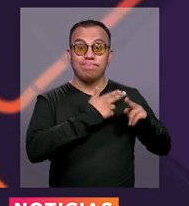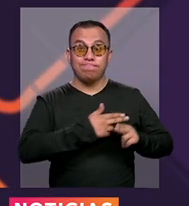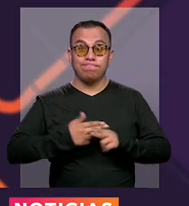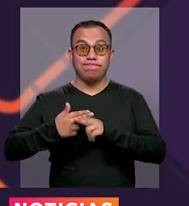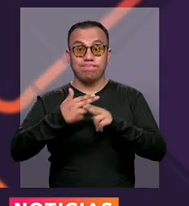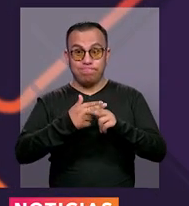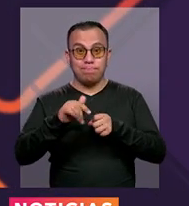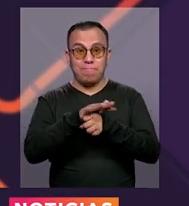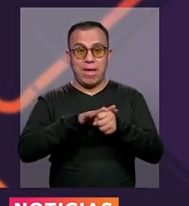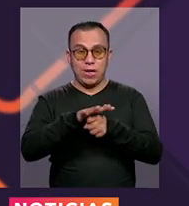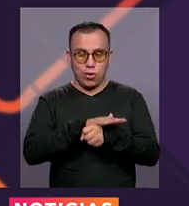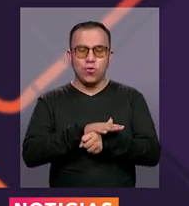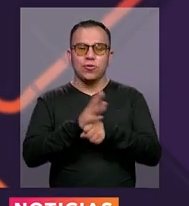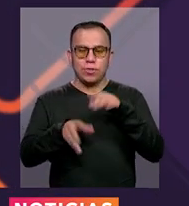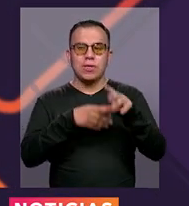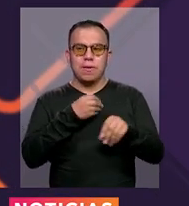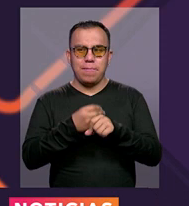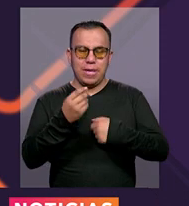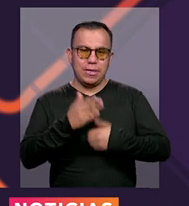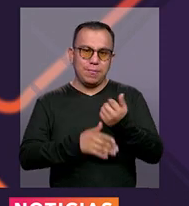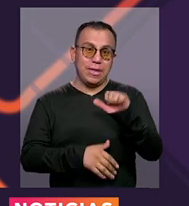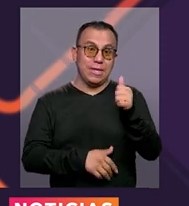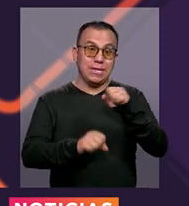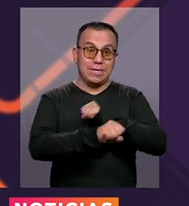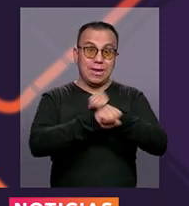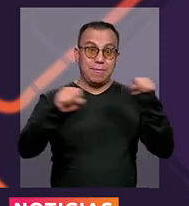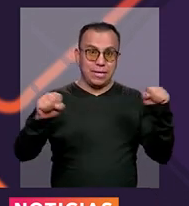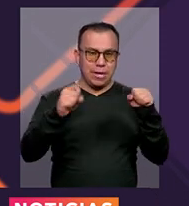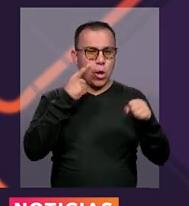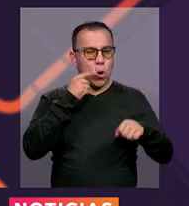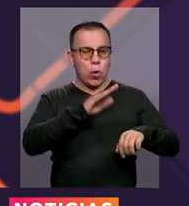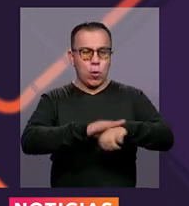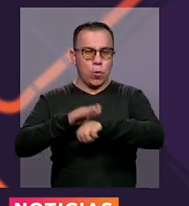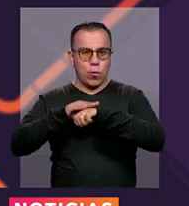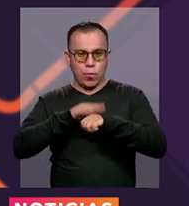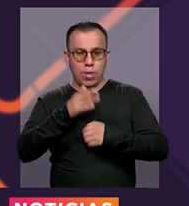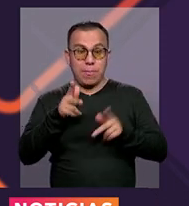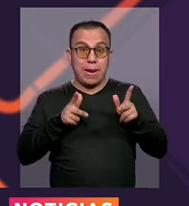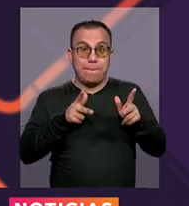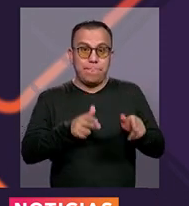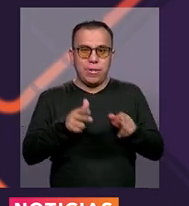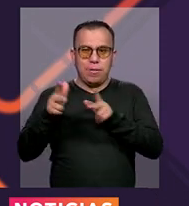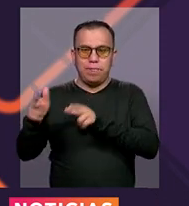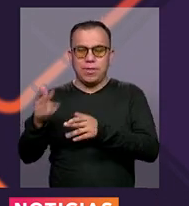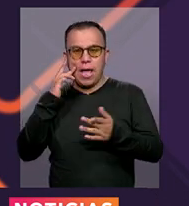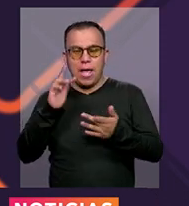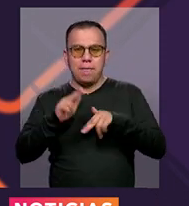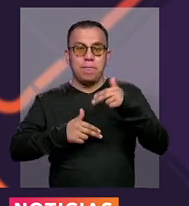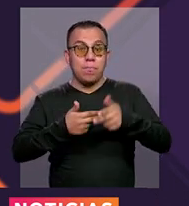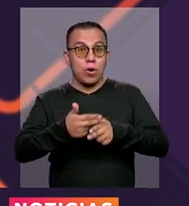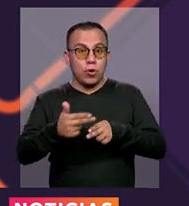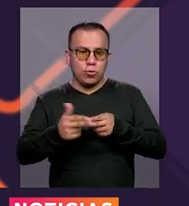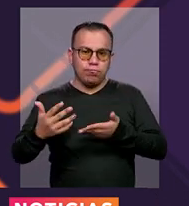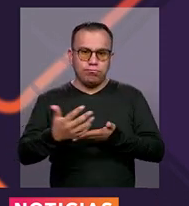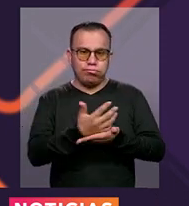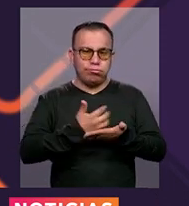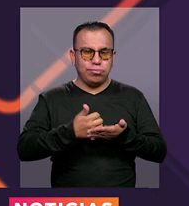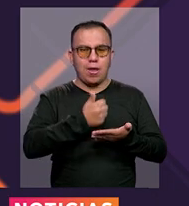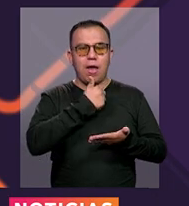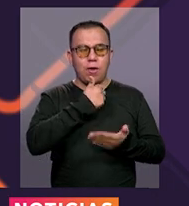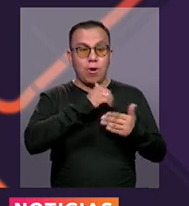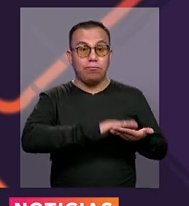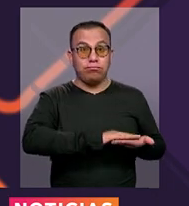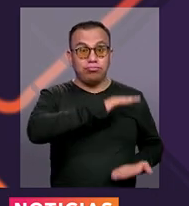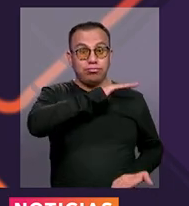San José, Quinto Sector y Gilmar. Desde las 10 de la mañana. Así que estén muy atentos en las próximas horas para que puedan recolectar agua.